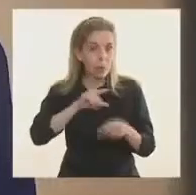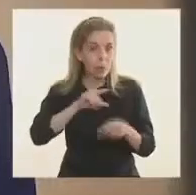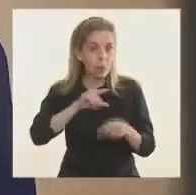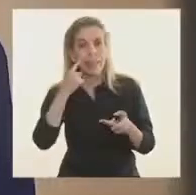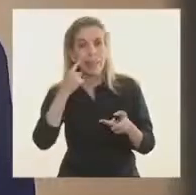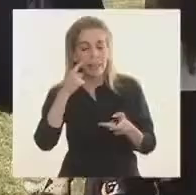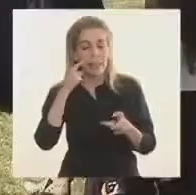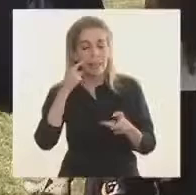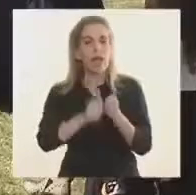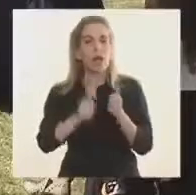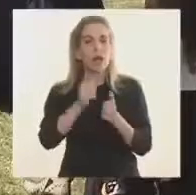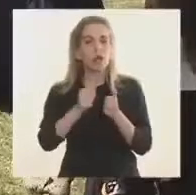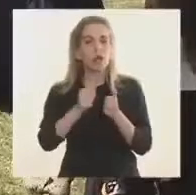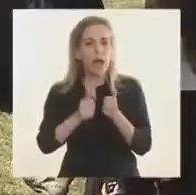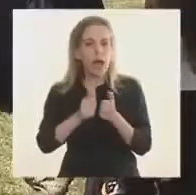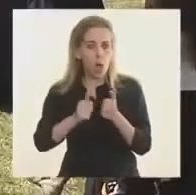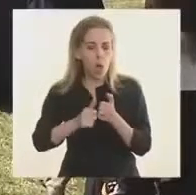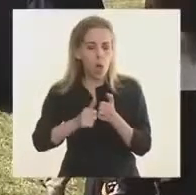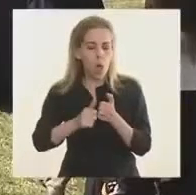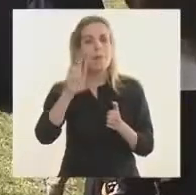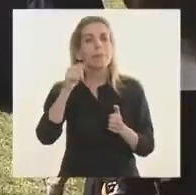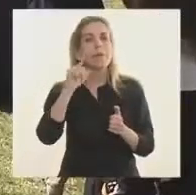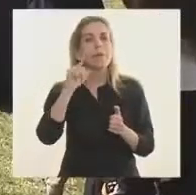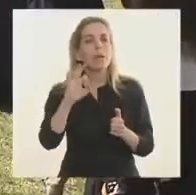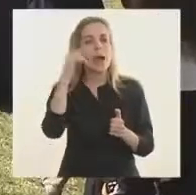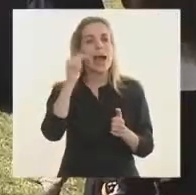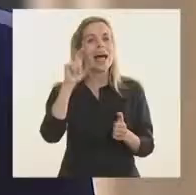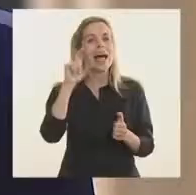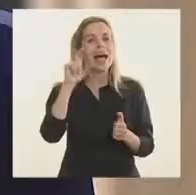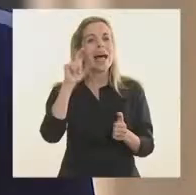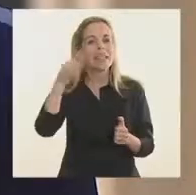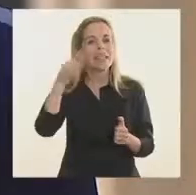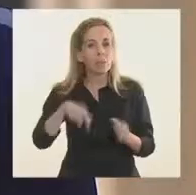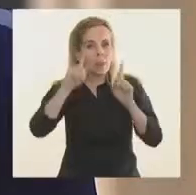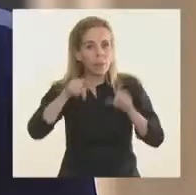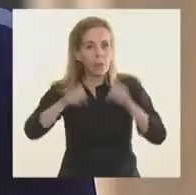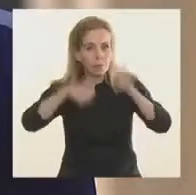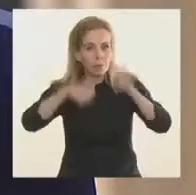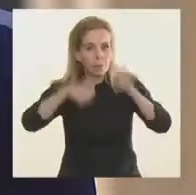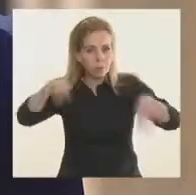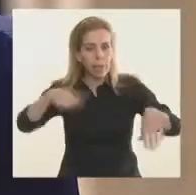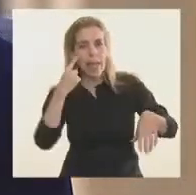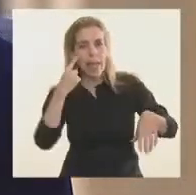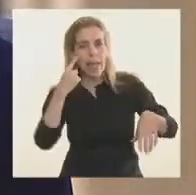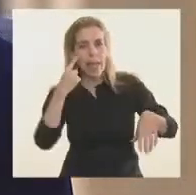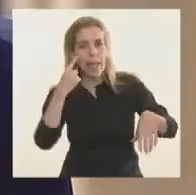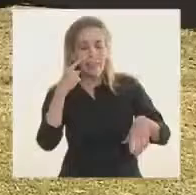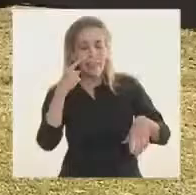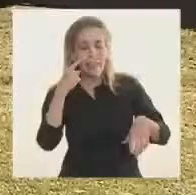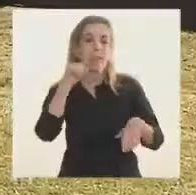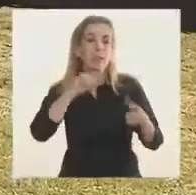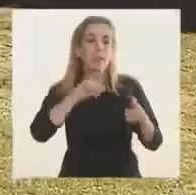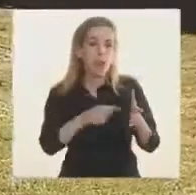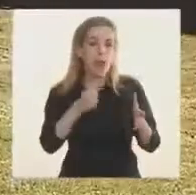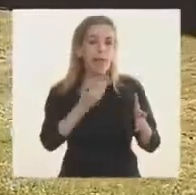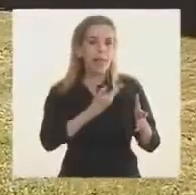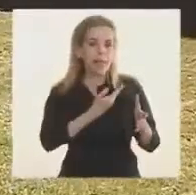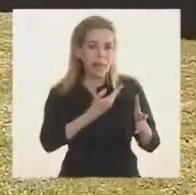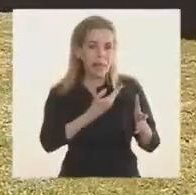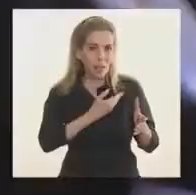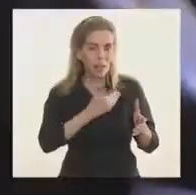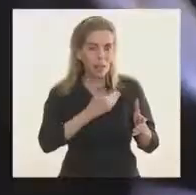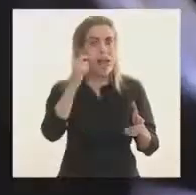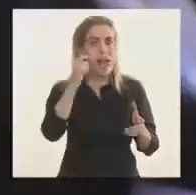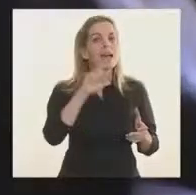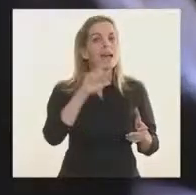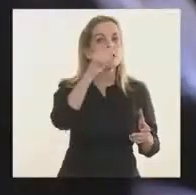de Rosario, doctor Pablo Javkin. Además, se encuentran presentes el Intendente de la Ciudad de Santa Fe, Emilio Jatón,